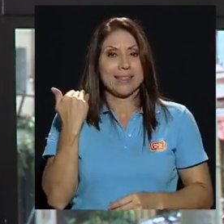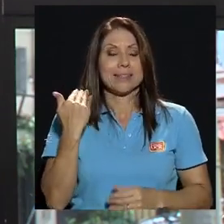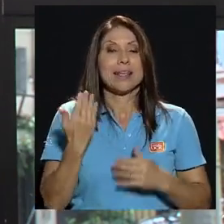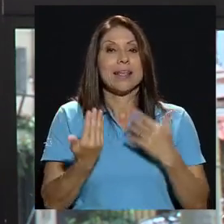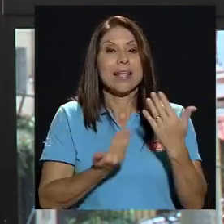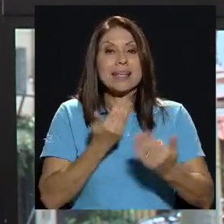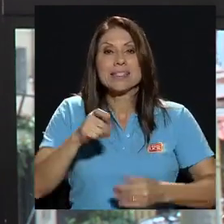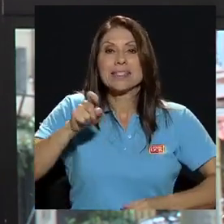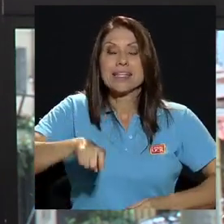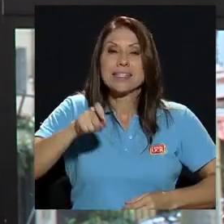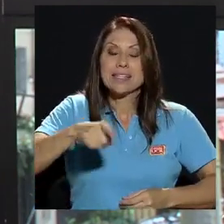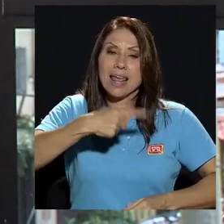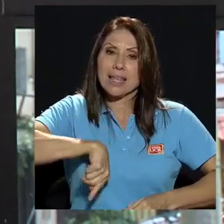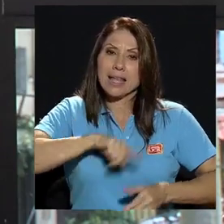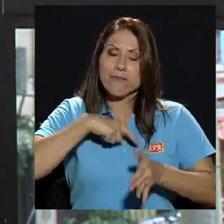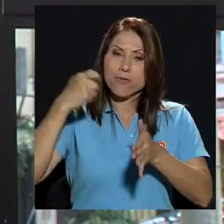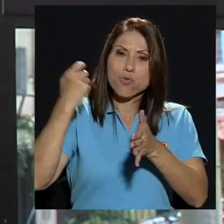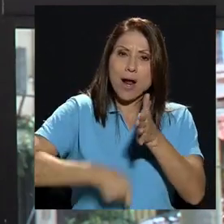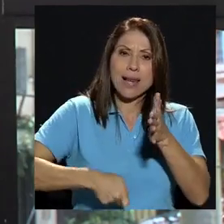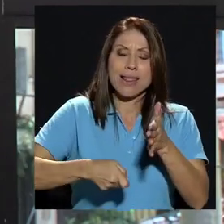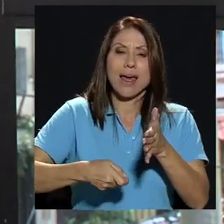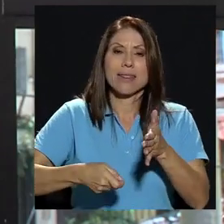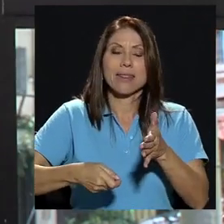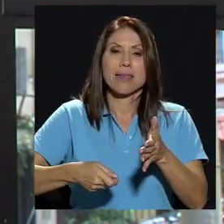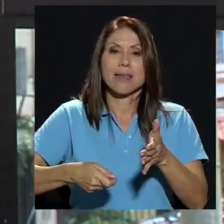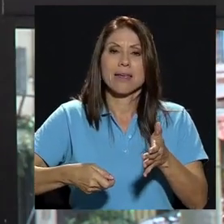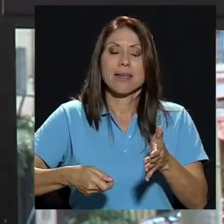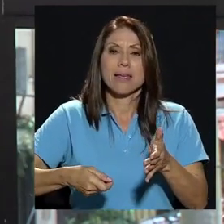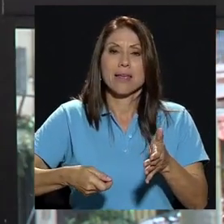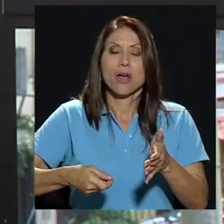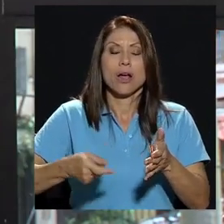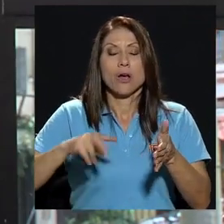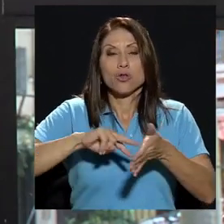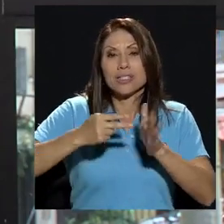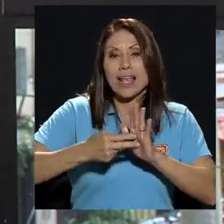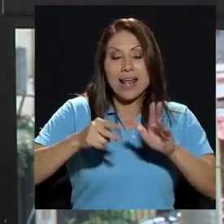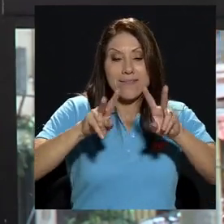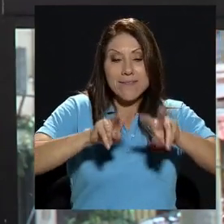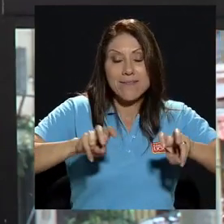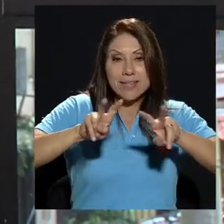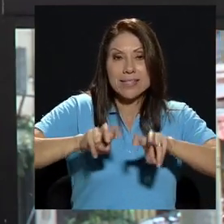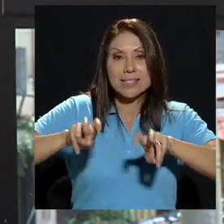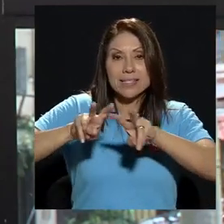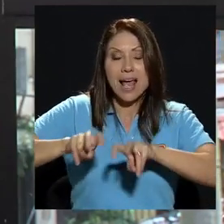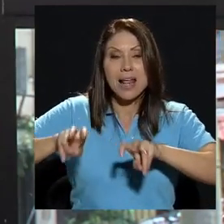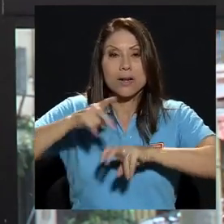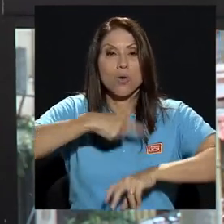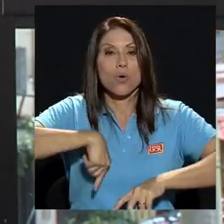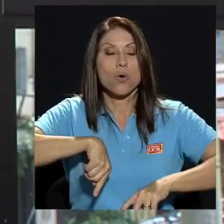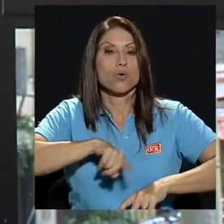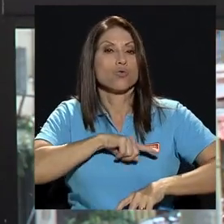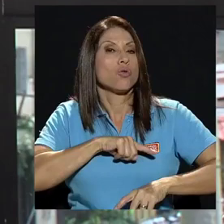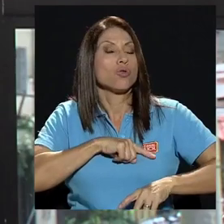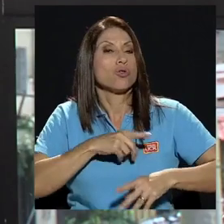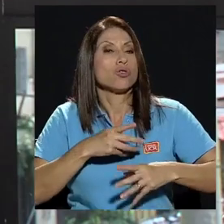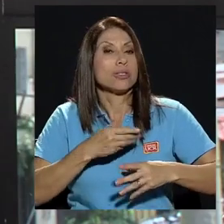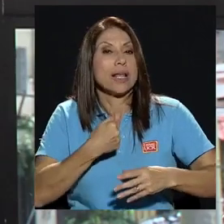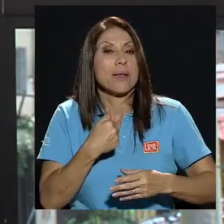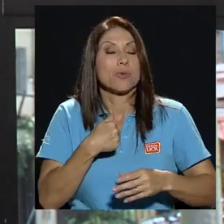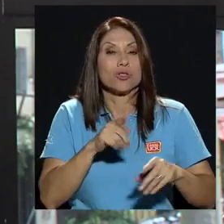necesidad de frugalidad es decir de revisar cuáles son nuestros esquemas en este caso